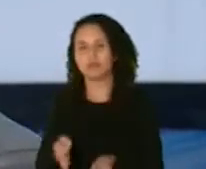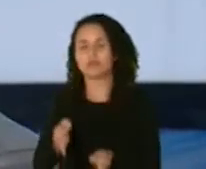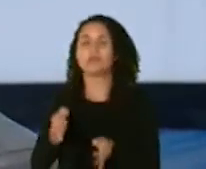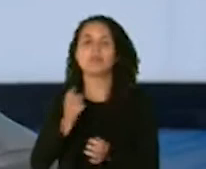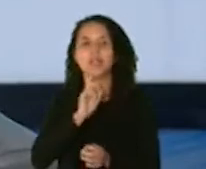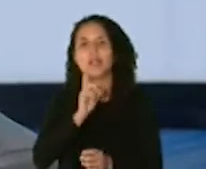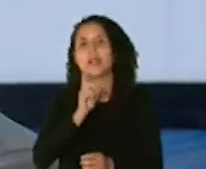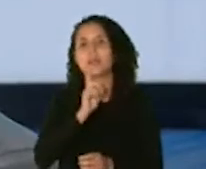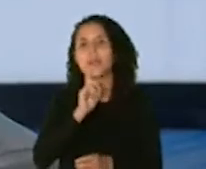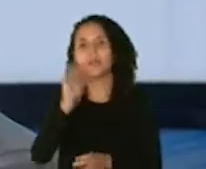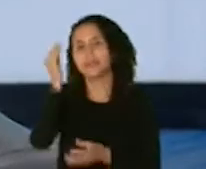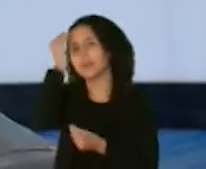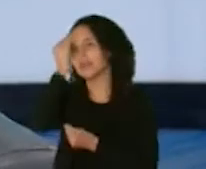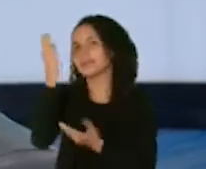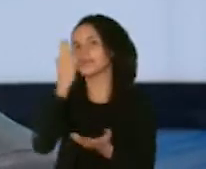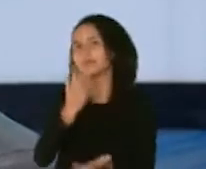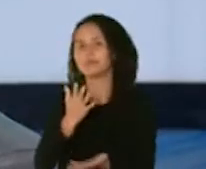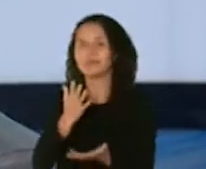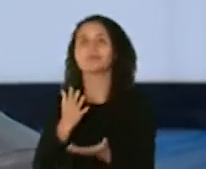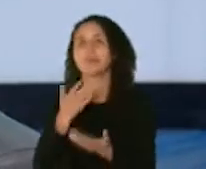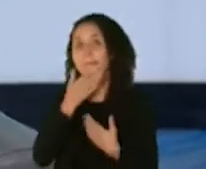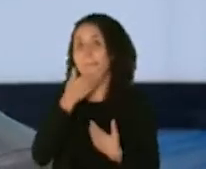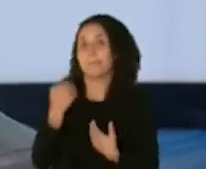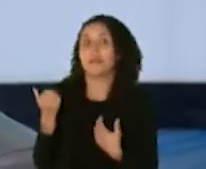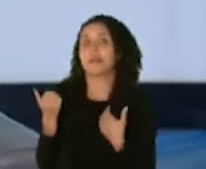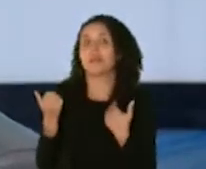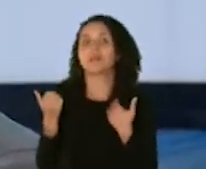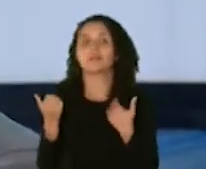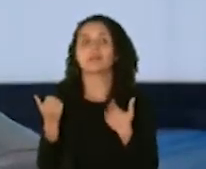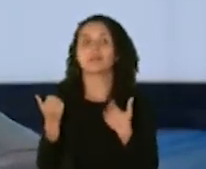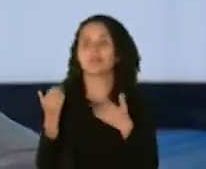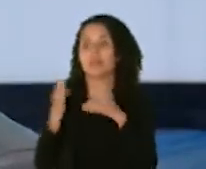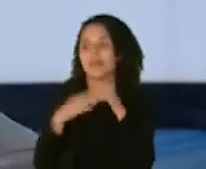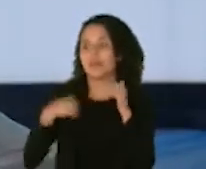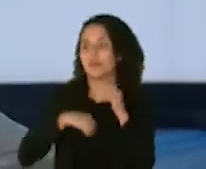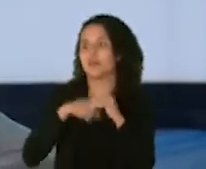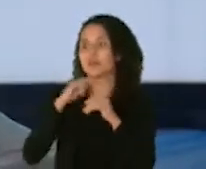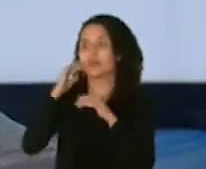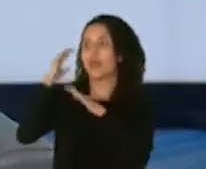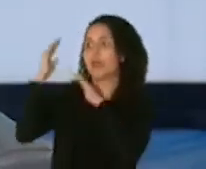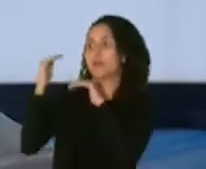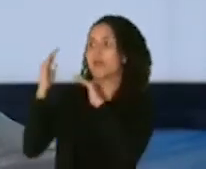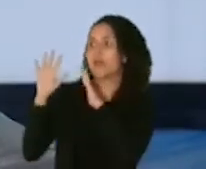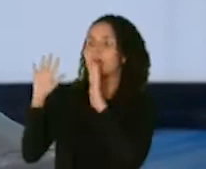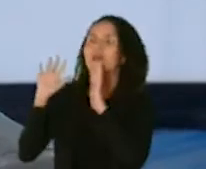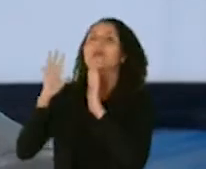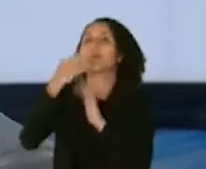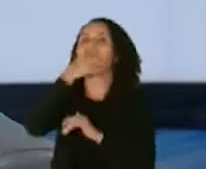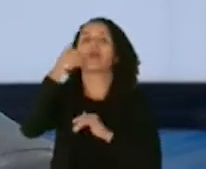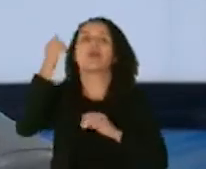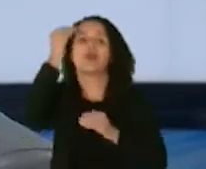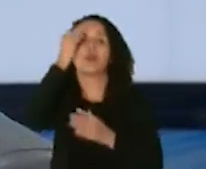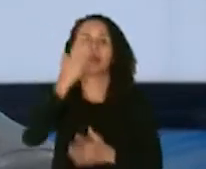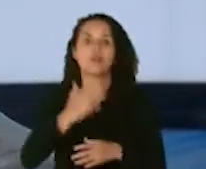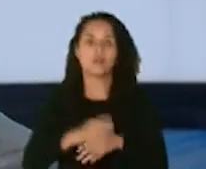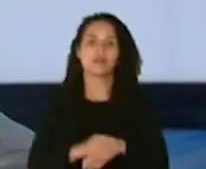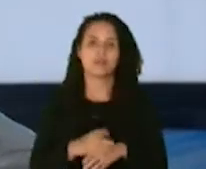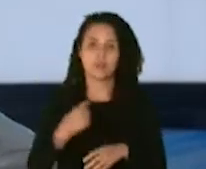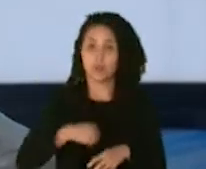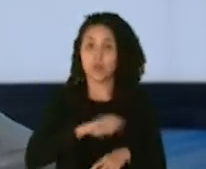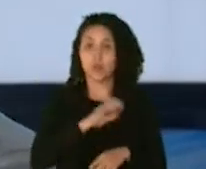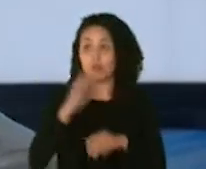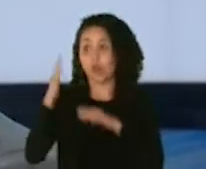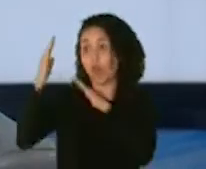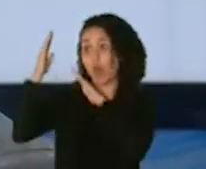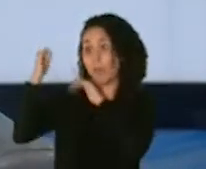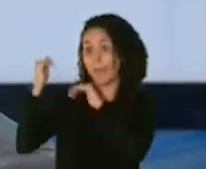definitivamente la data es mucho mejor de lo que podíamos esperar nuestra expectativa honesta